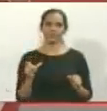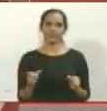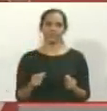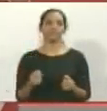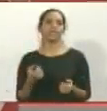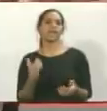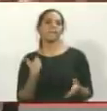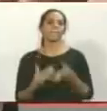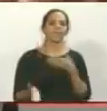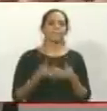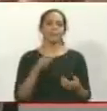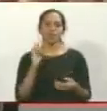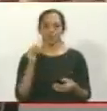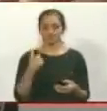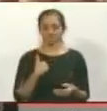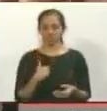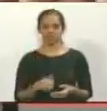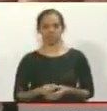importa lo que digan de mí.